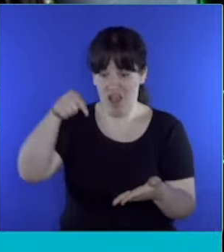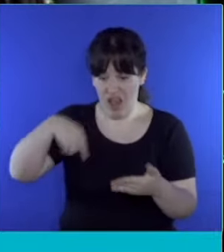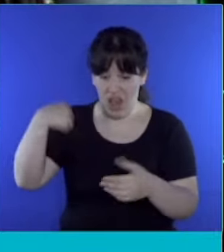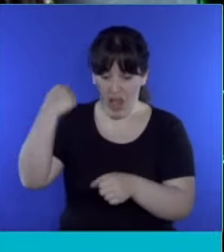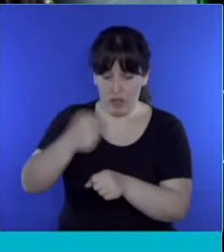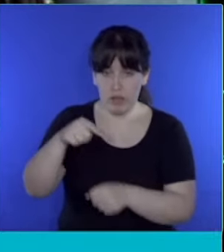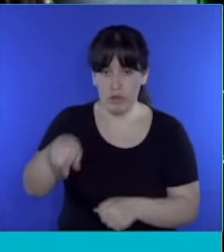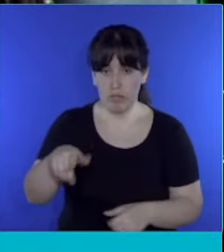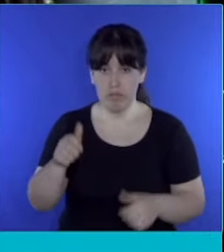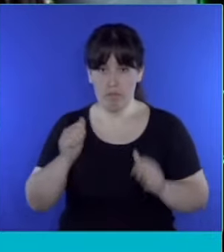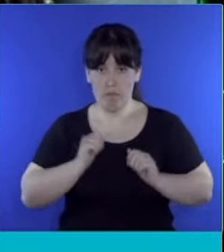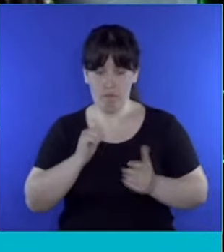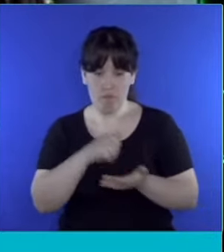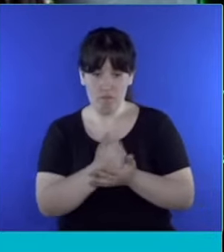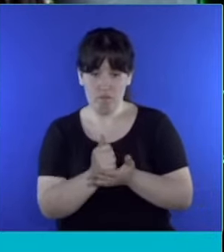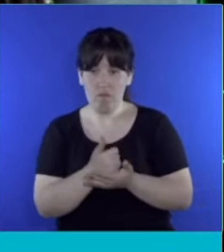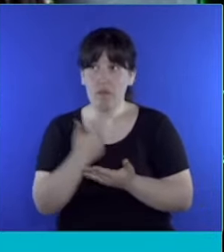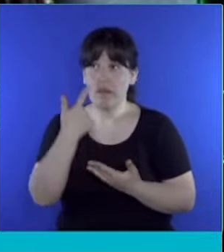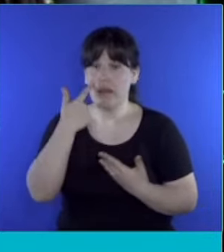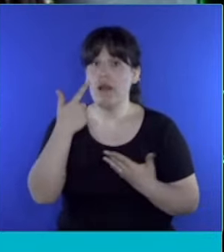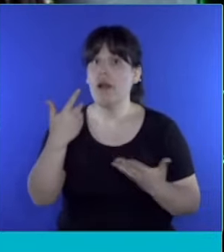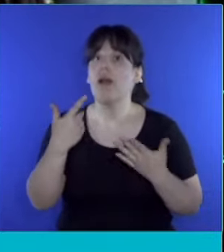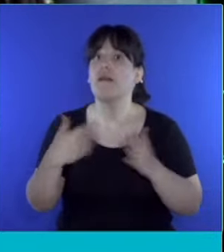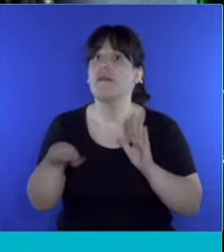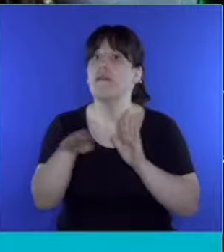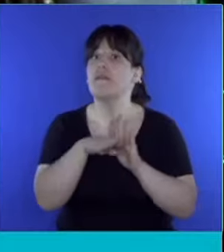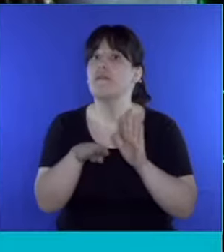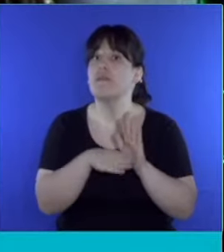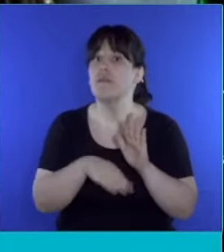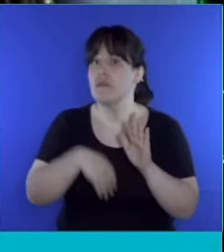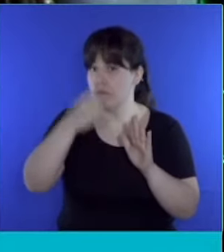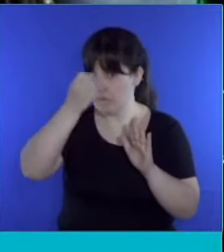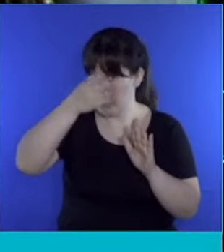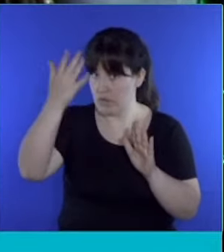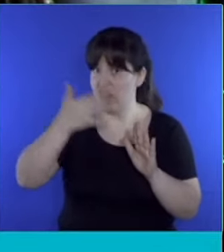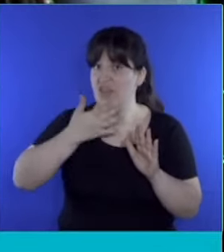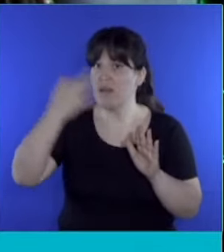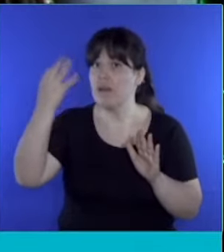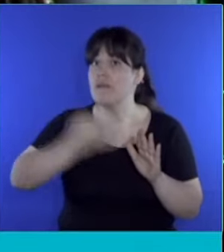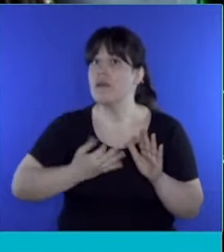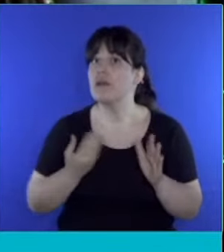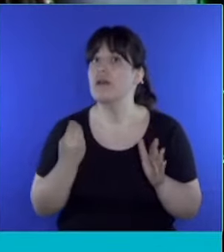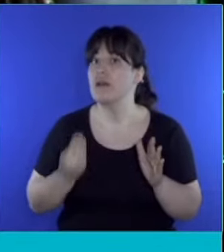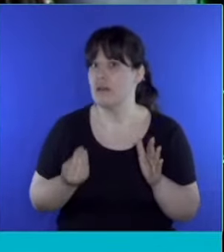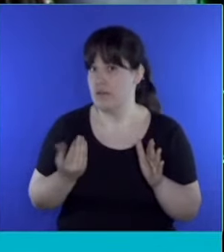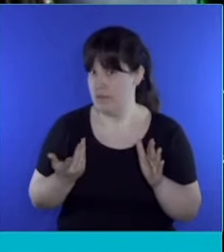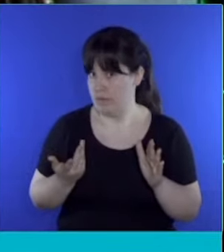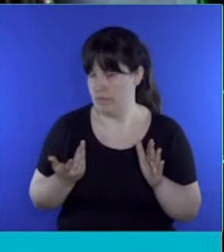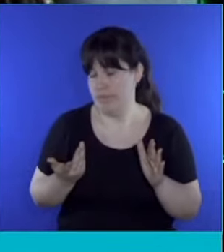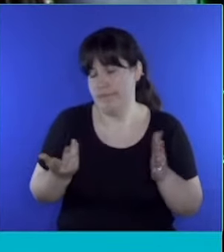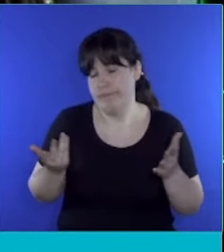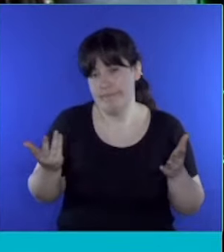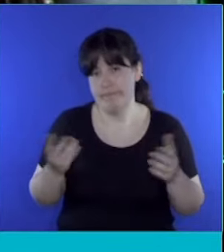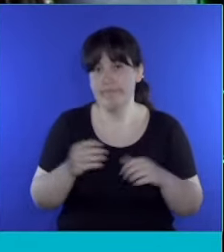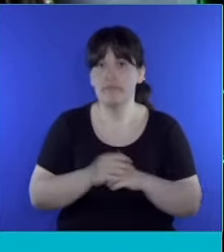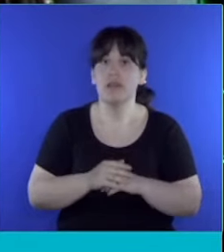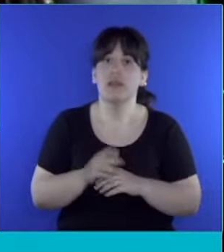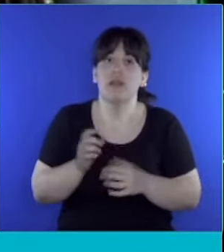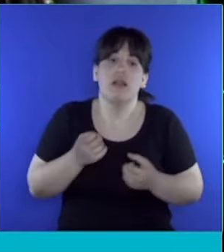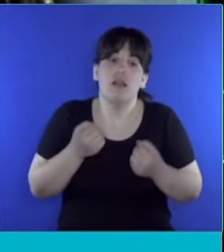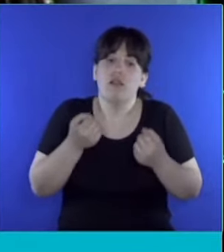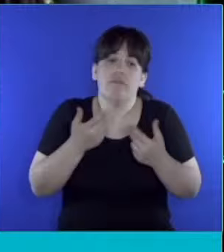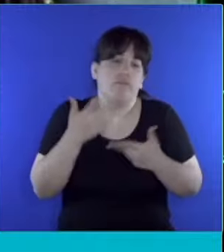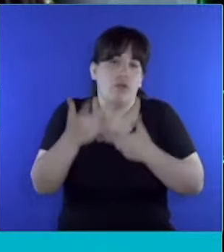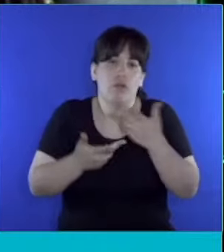las actas de votación para saber cómo fue verdaderamente el resultado de esa elección. Así que lo dejo como inquietud, solo eso quería